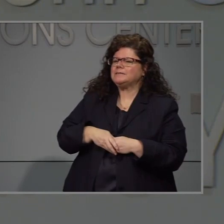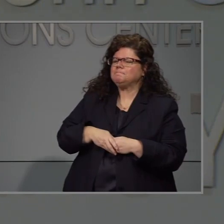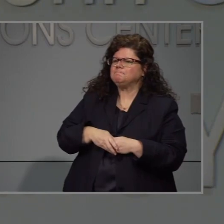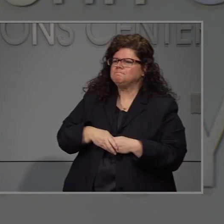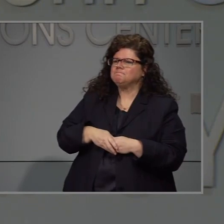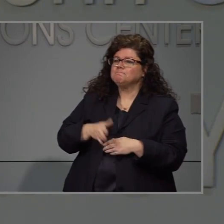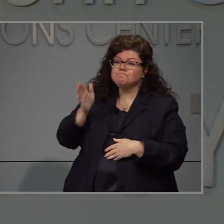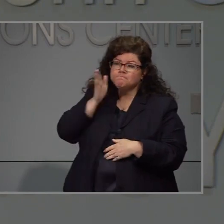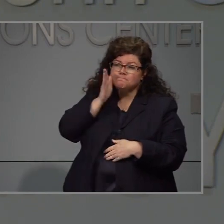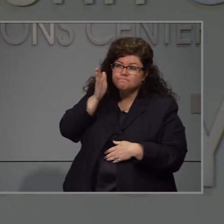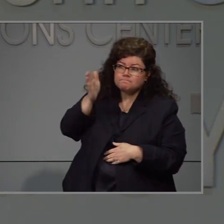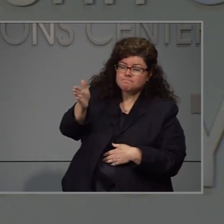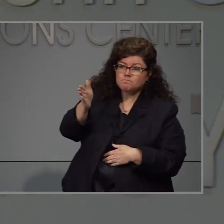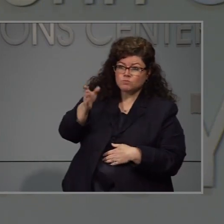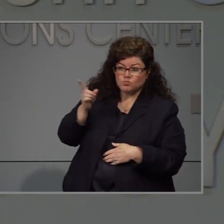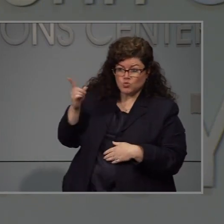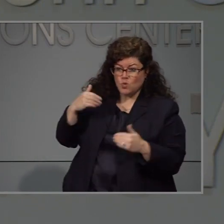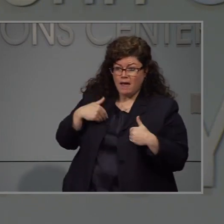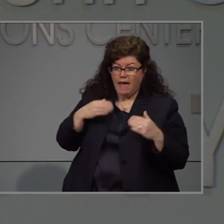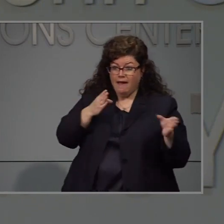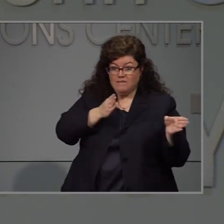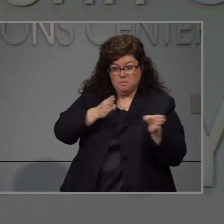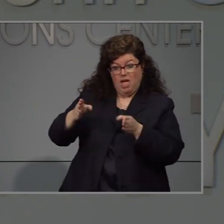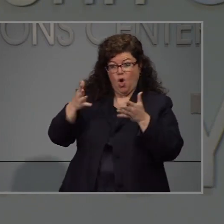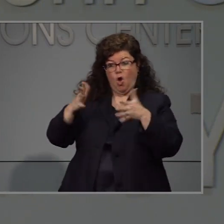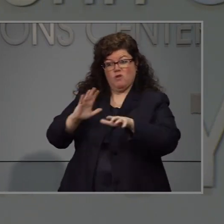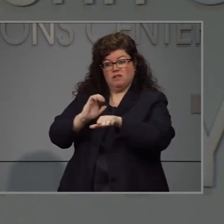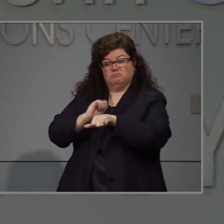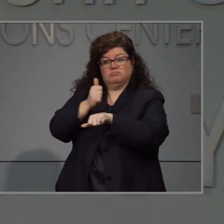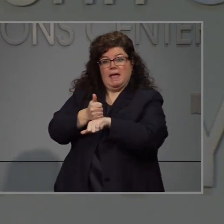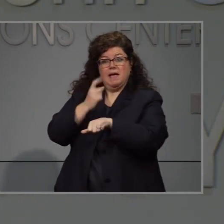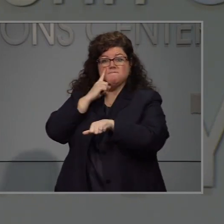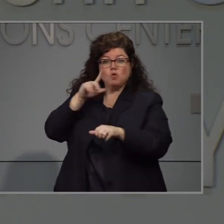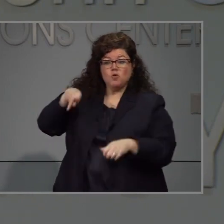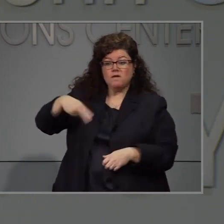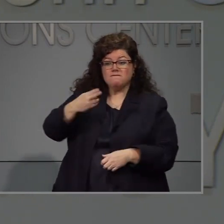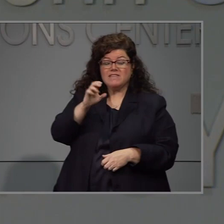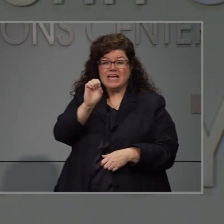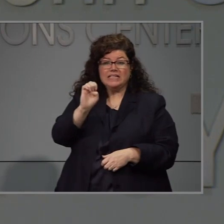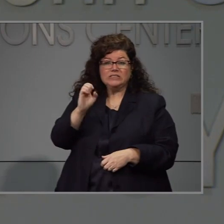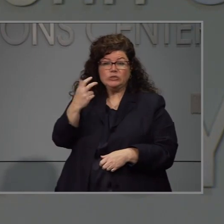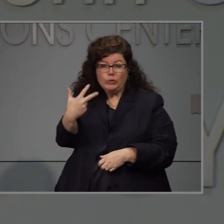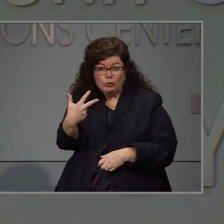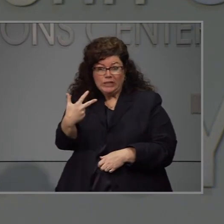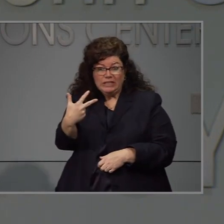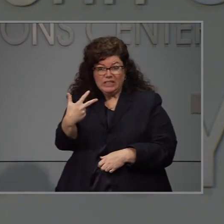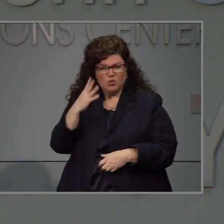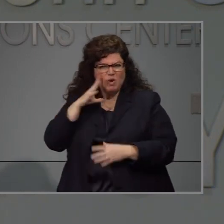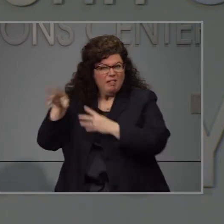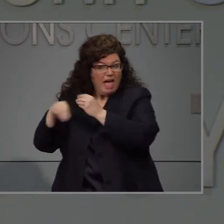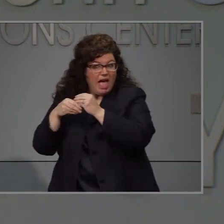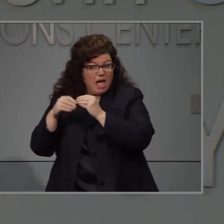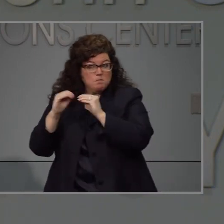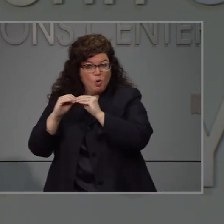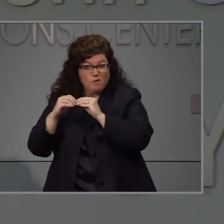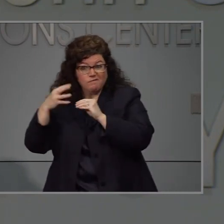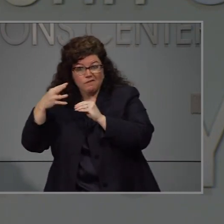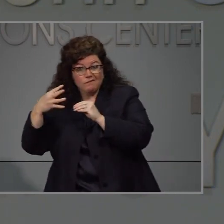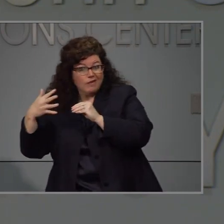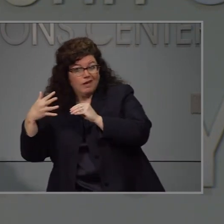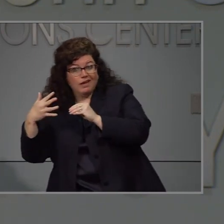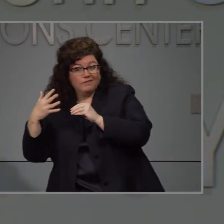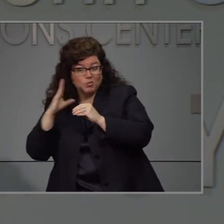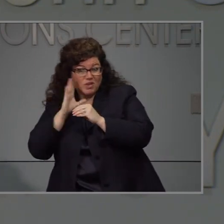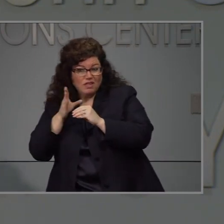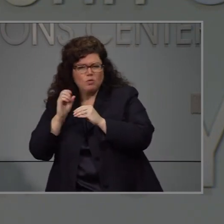Viendo futuro tienen ustedes planes para ella en la fase tres. O si habrá otras fácil